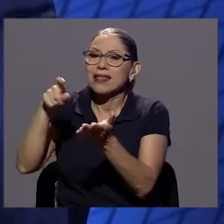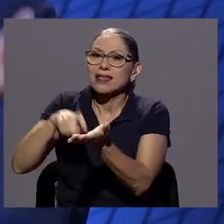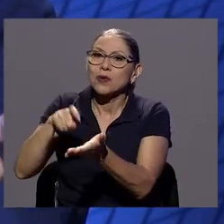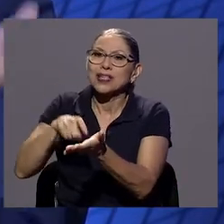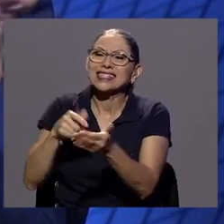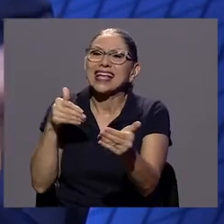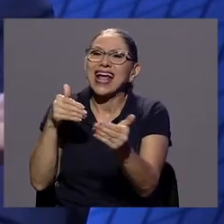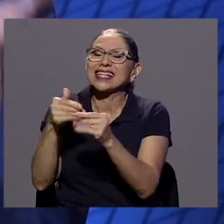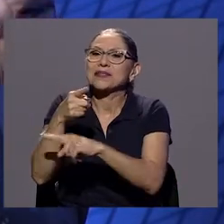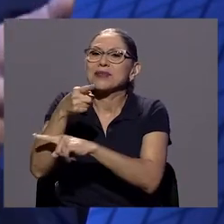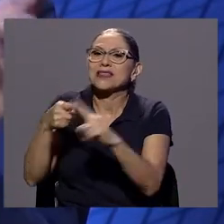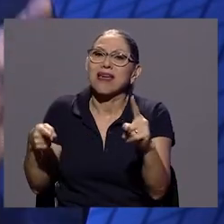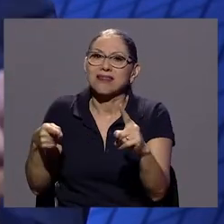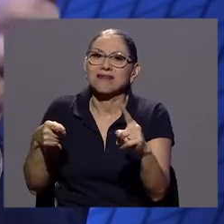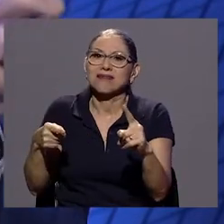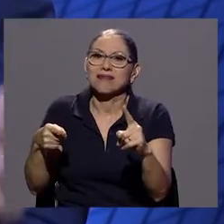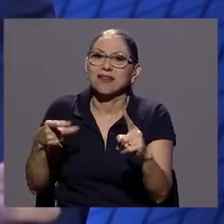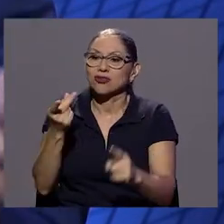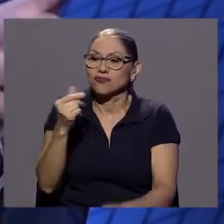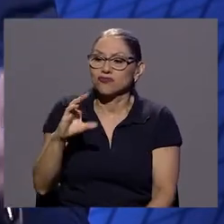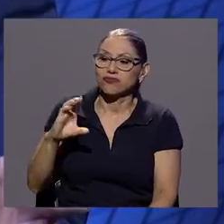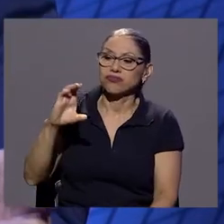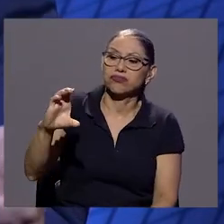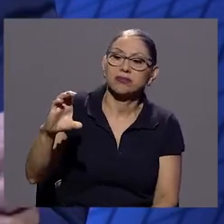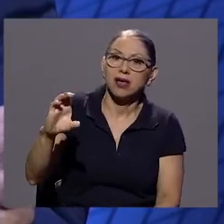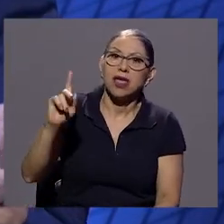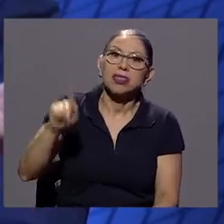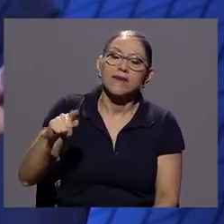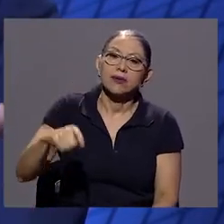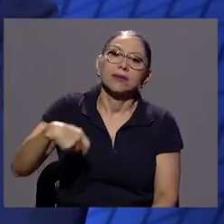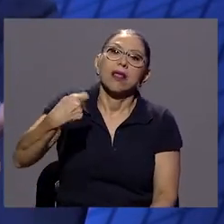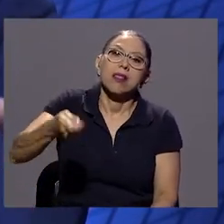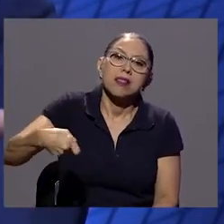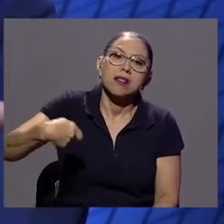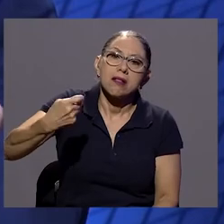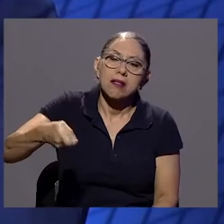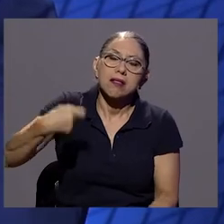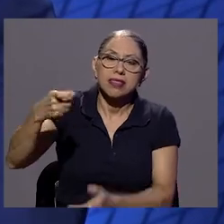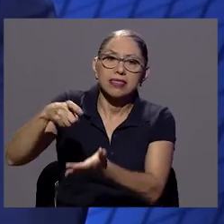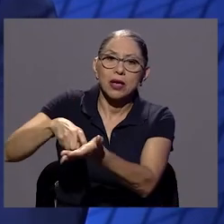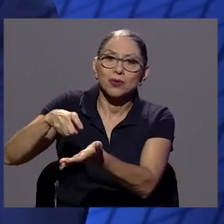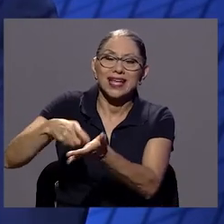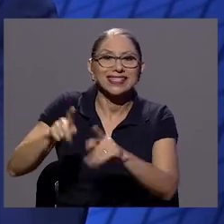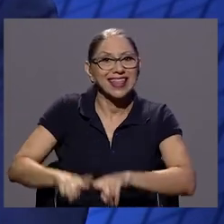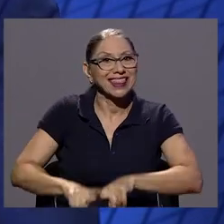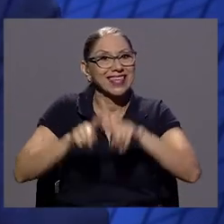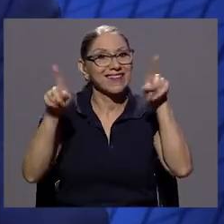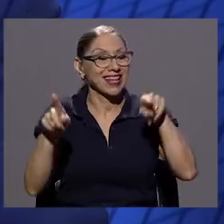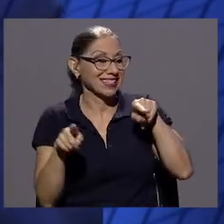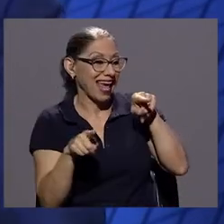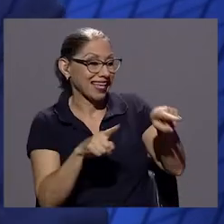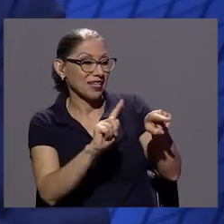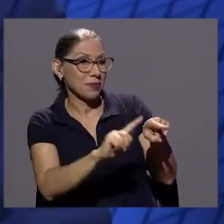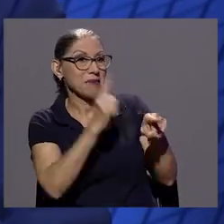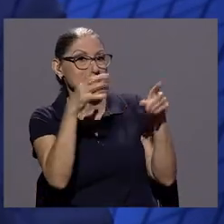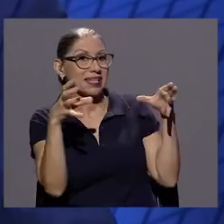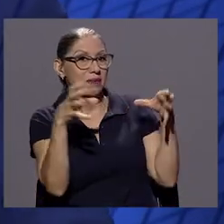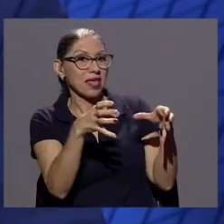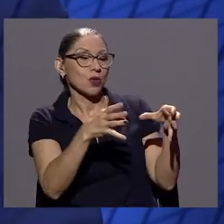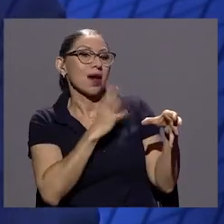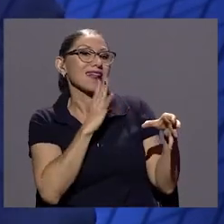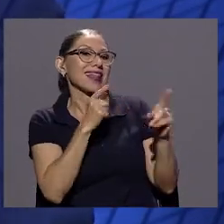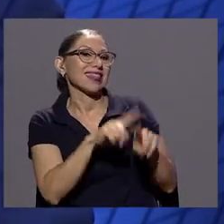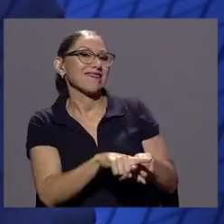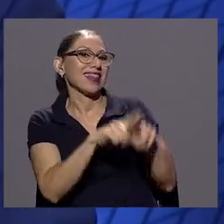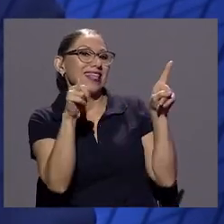la mitad del ingreso se le va a pagar cuotas de deudas. Y hay una gran diferencia. A este primer segmento hay que hablarle diferente, hay que